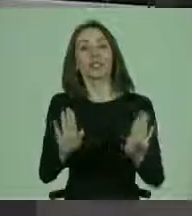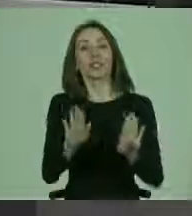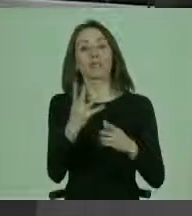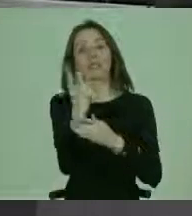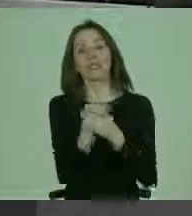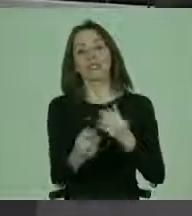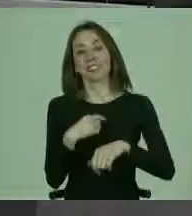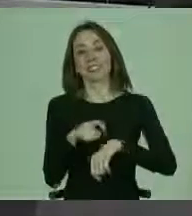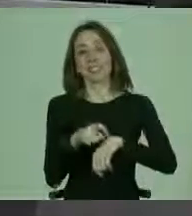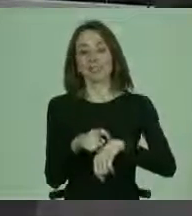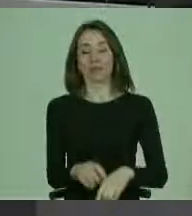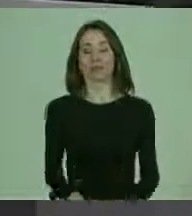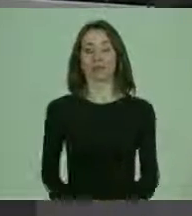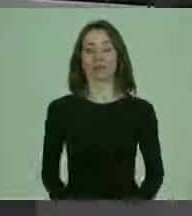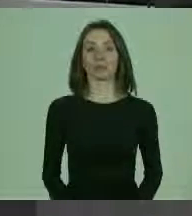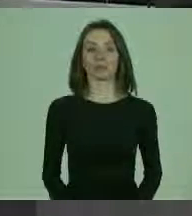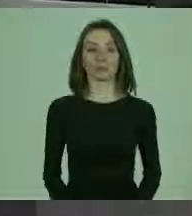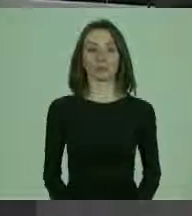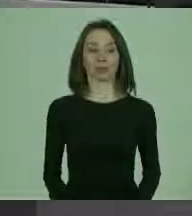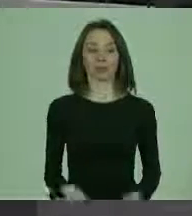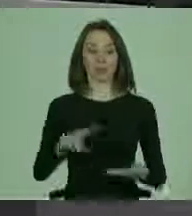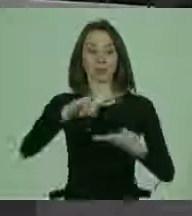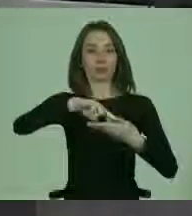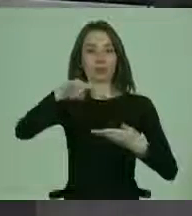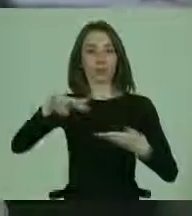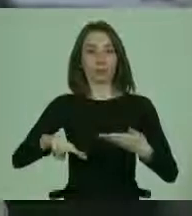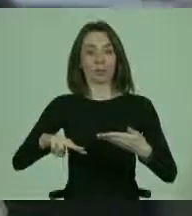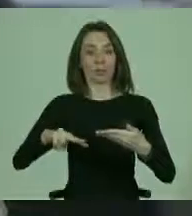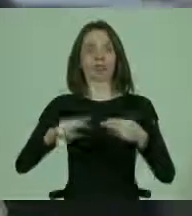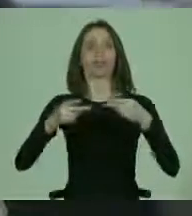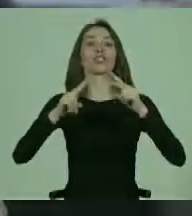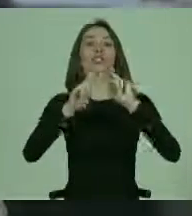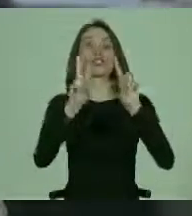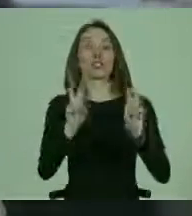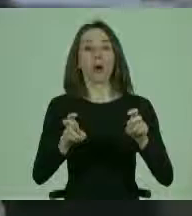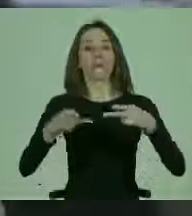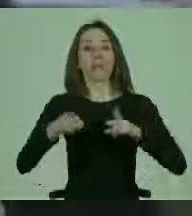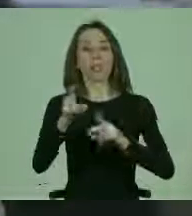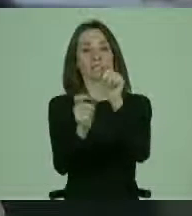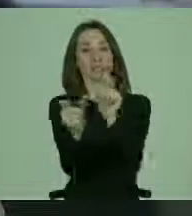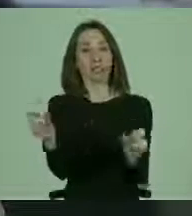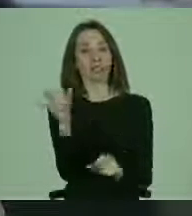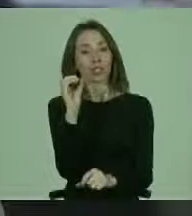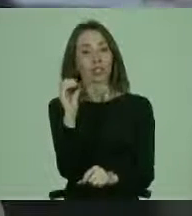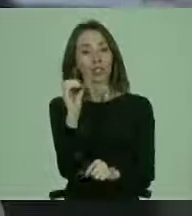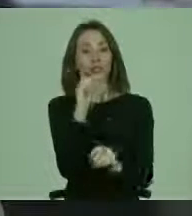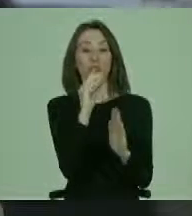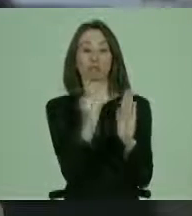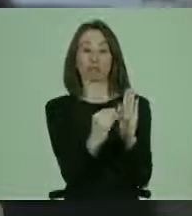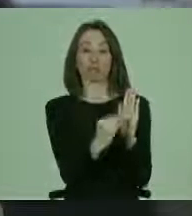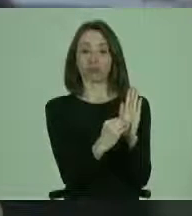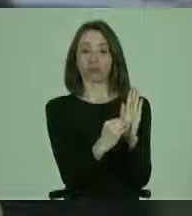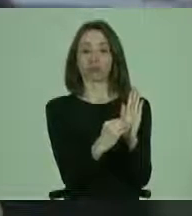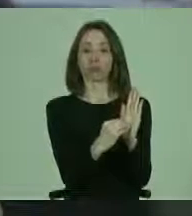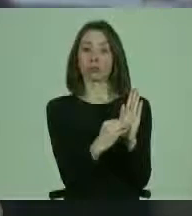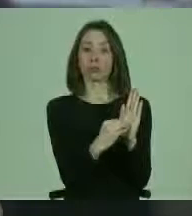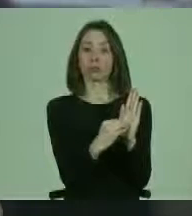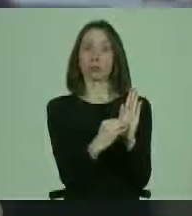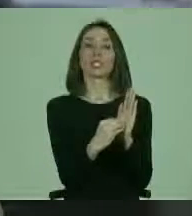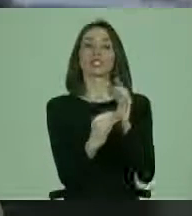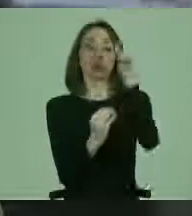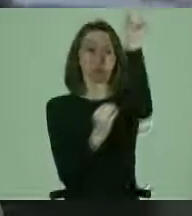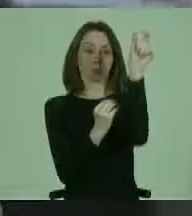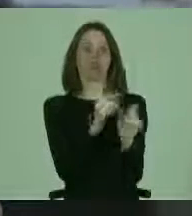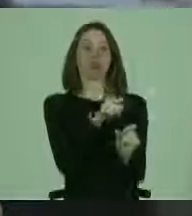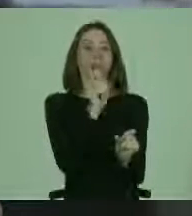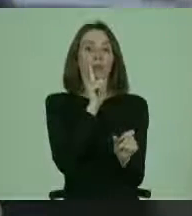tiempo. La Convención sobre los Derechos de las Personas con Discapacidad nos establece no solamente el sujeto de